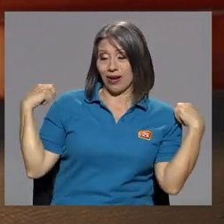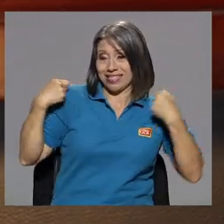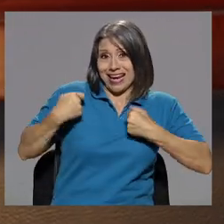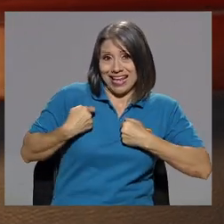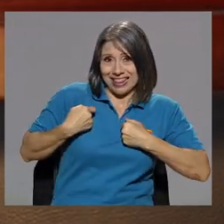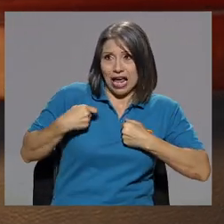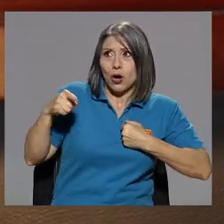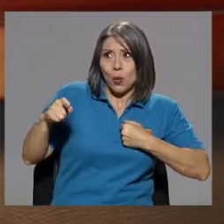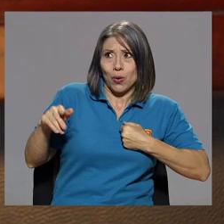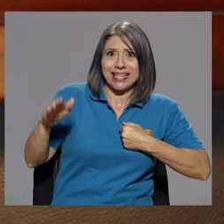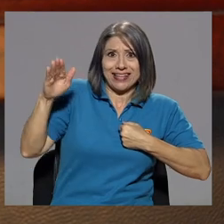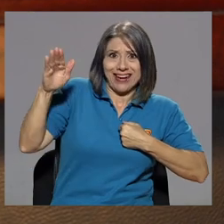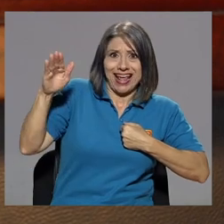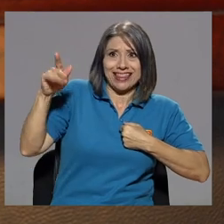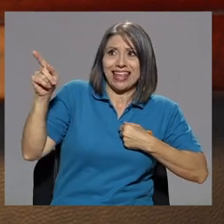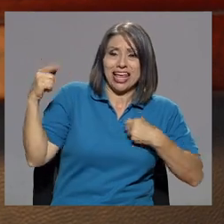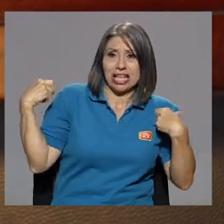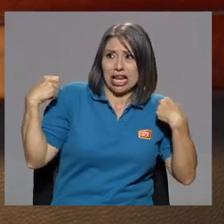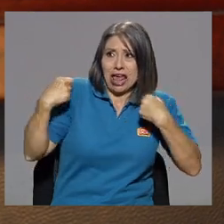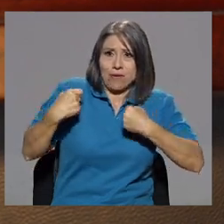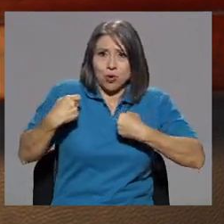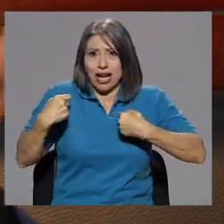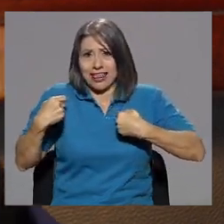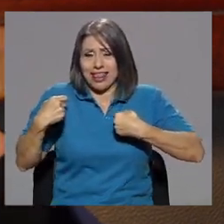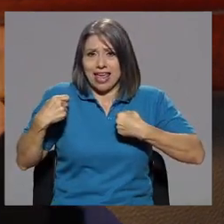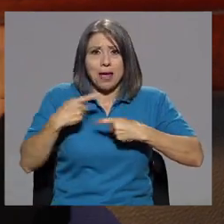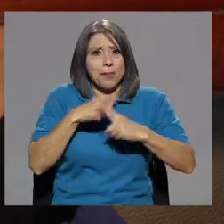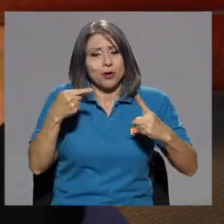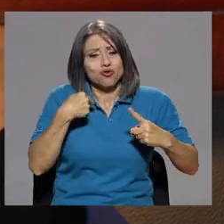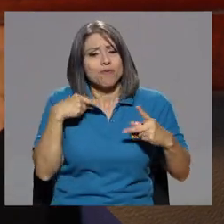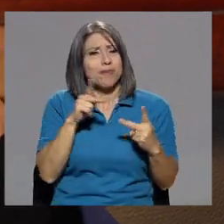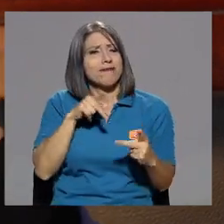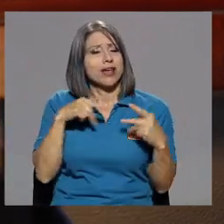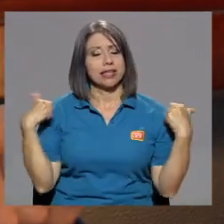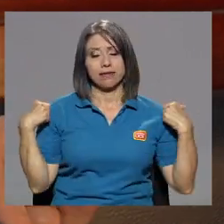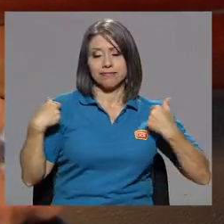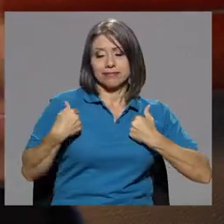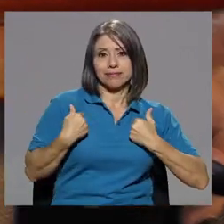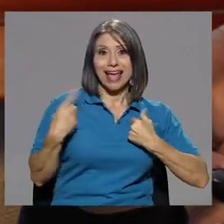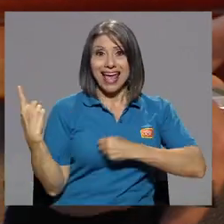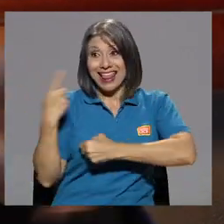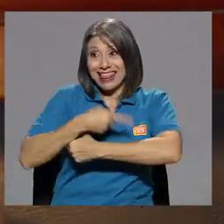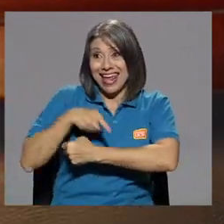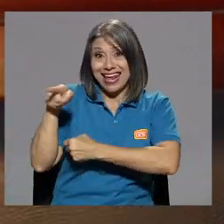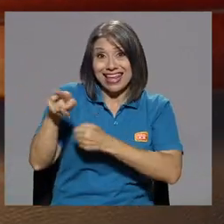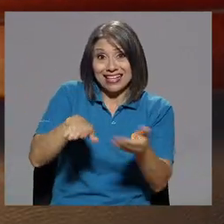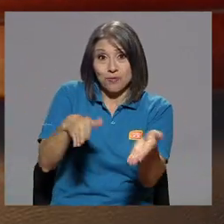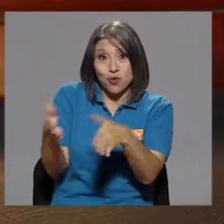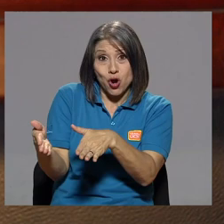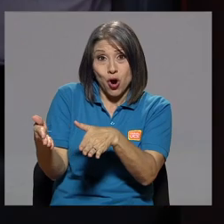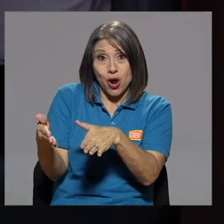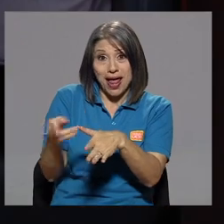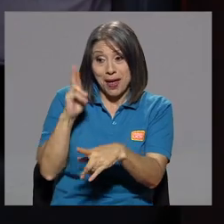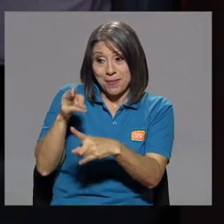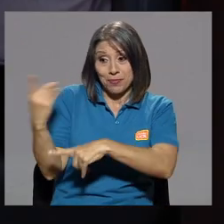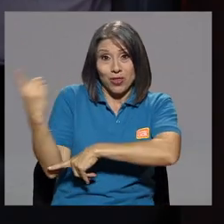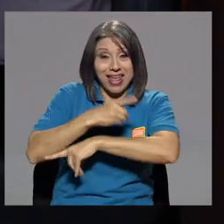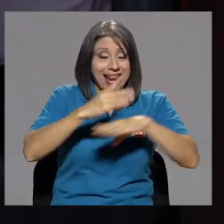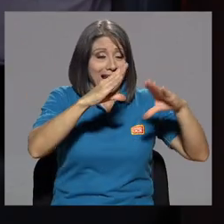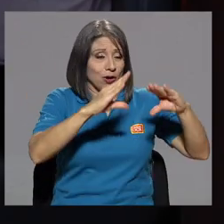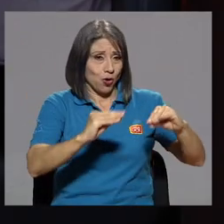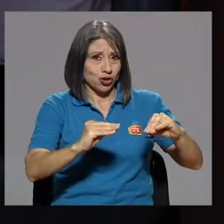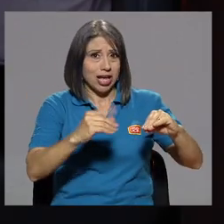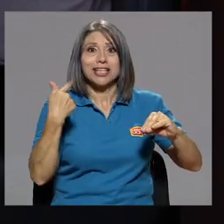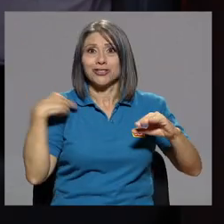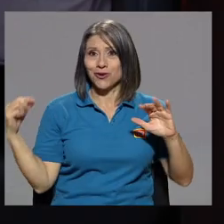le quedaba muy grande. Entonces, a mí me quedaba perfecta. Y el día que ella se murió en la noche, para ir a cantar, yo me lo puse. Y yo